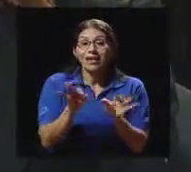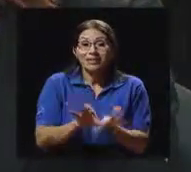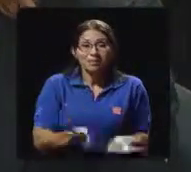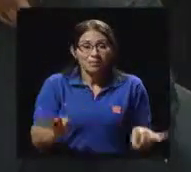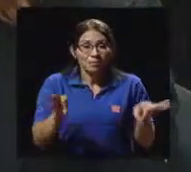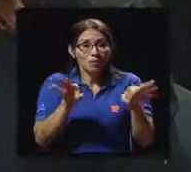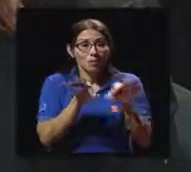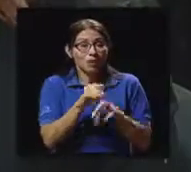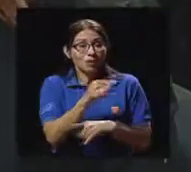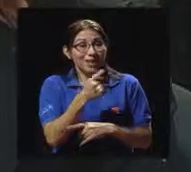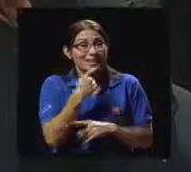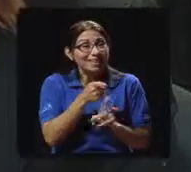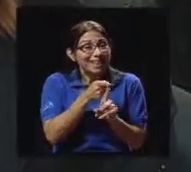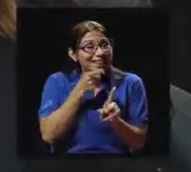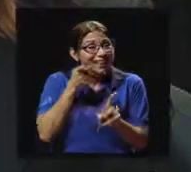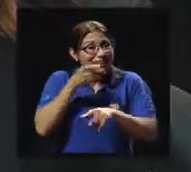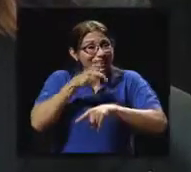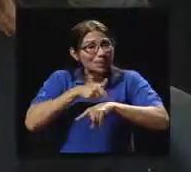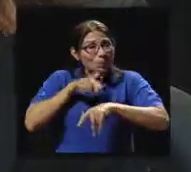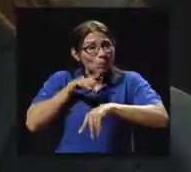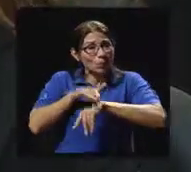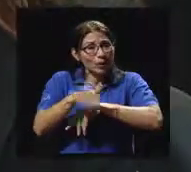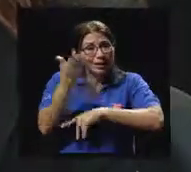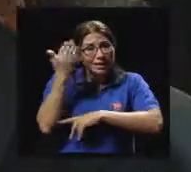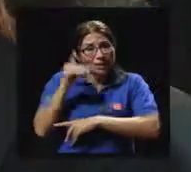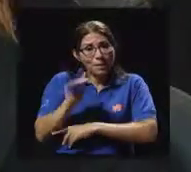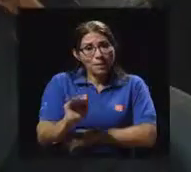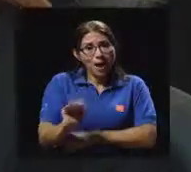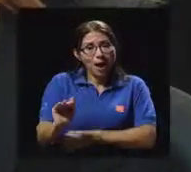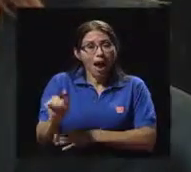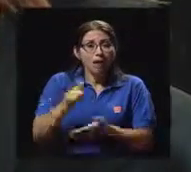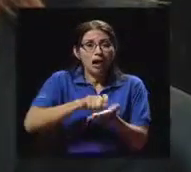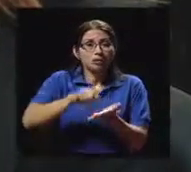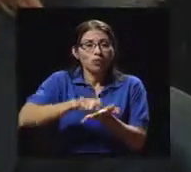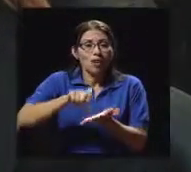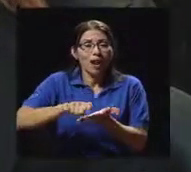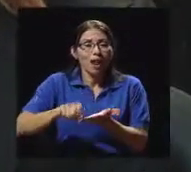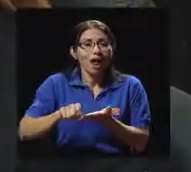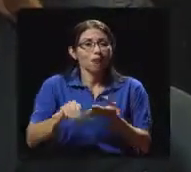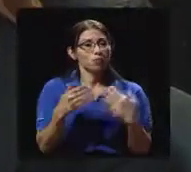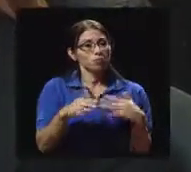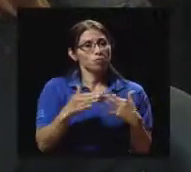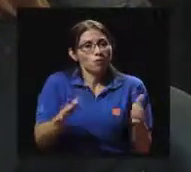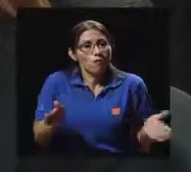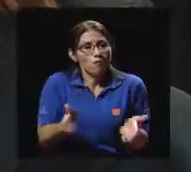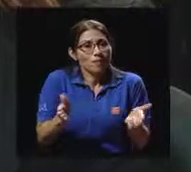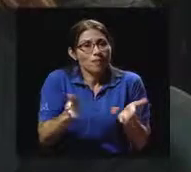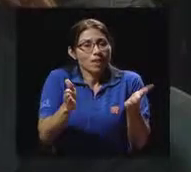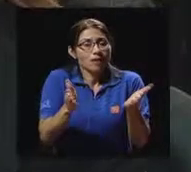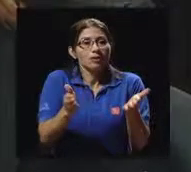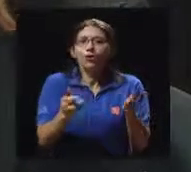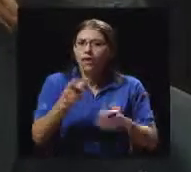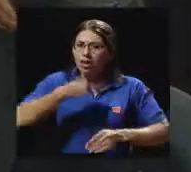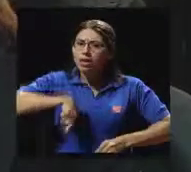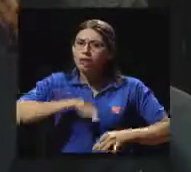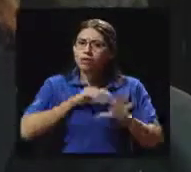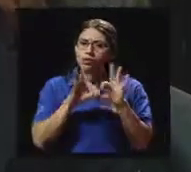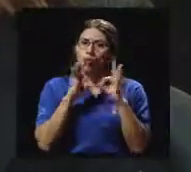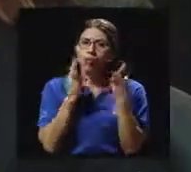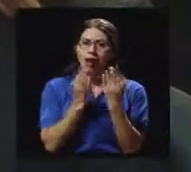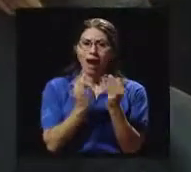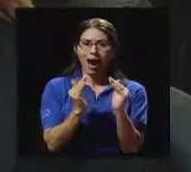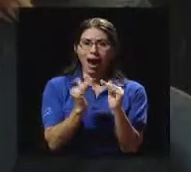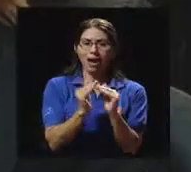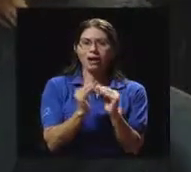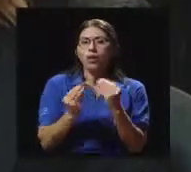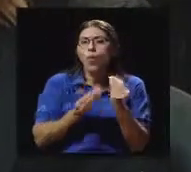señalaba, que desde la escuela se está fomentando esto, ¿qué podemos hacer en nuestro hogar para fomentar que esta niña y este adolescente